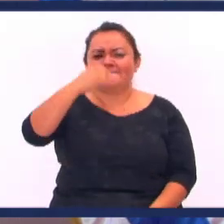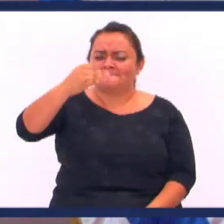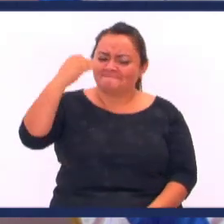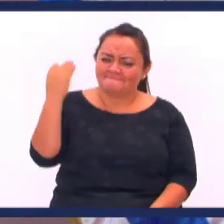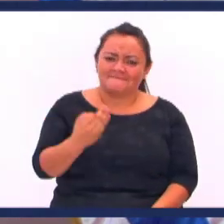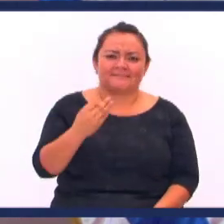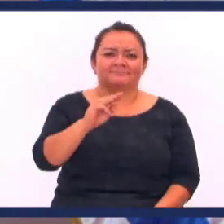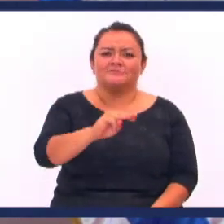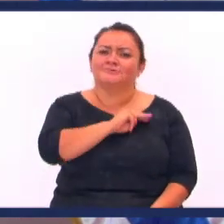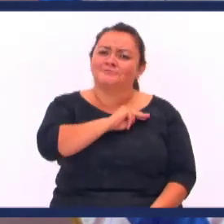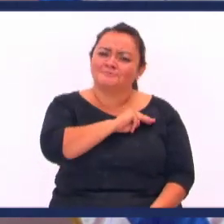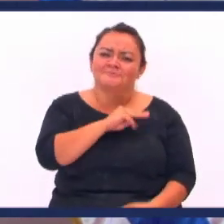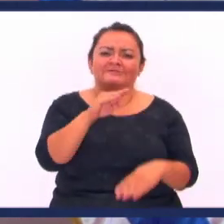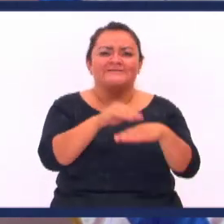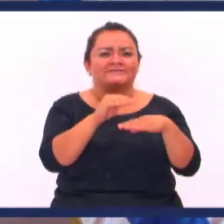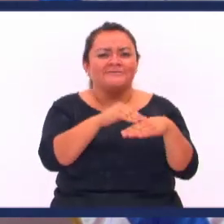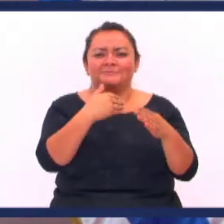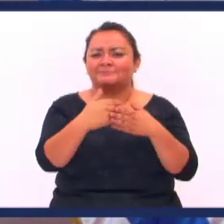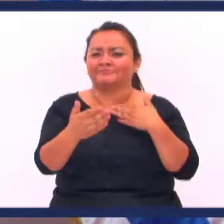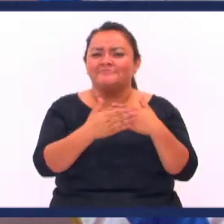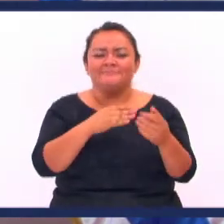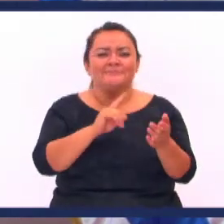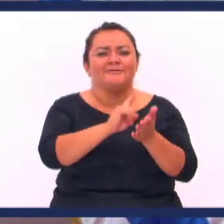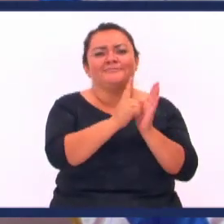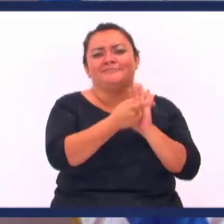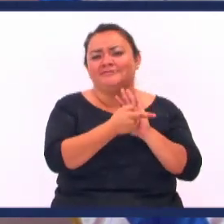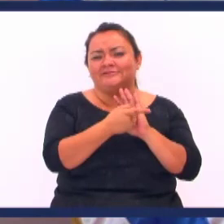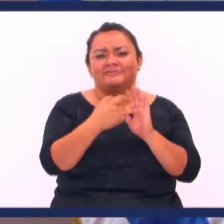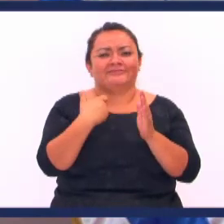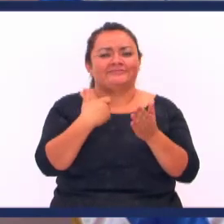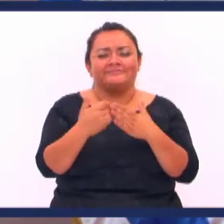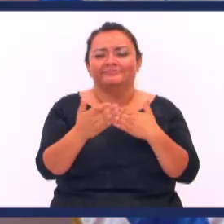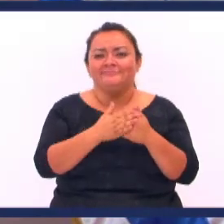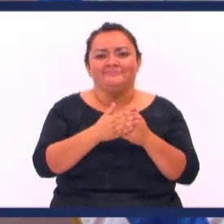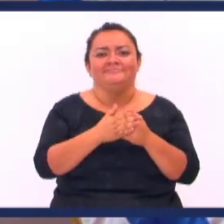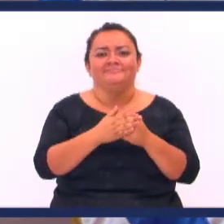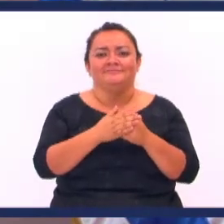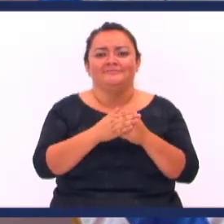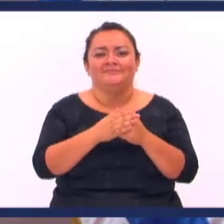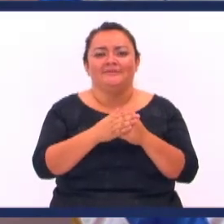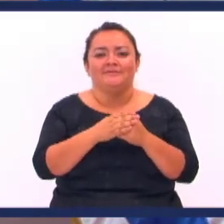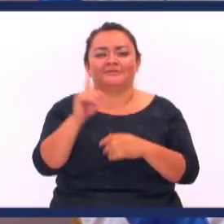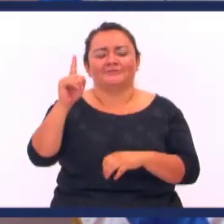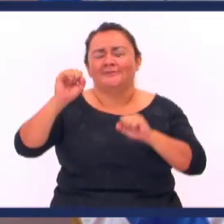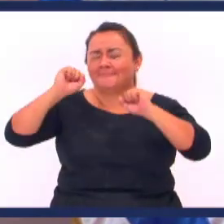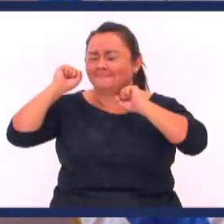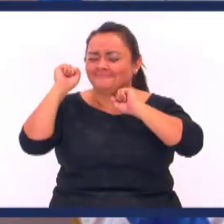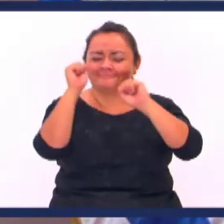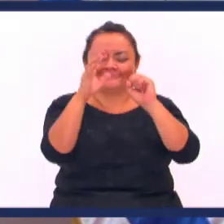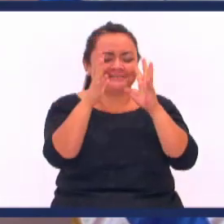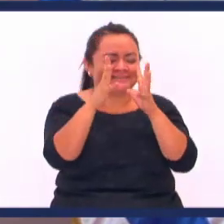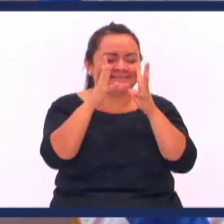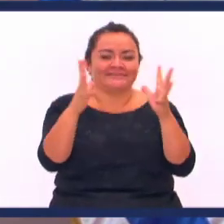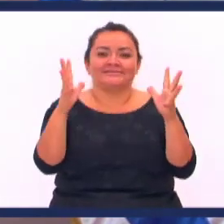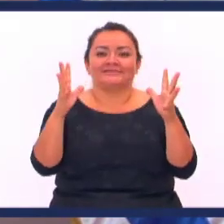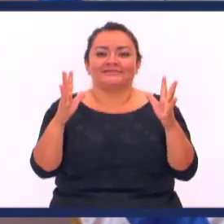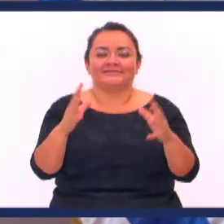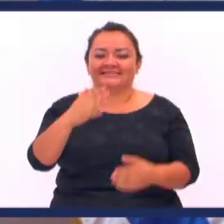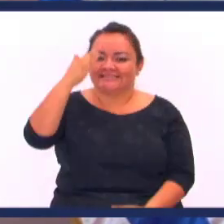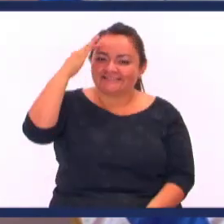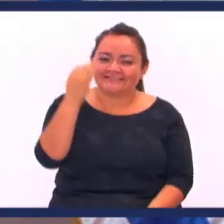fueron fieles A su ministerio A su llamado No importa los minutos O las horas Que nos dediquen De parte de Dios Van a tener una recompensa